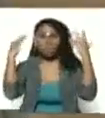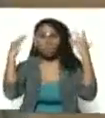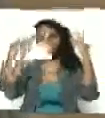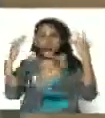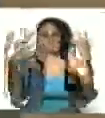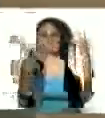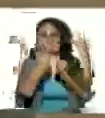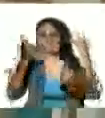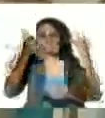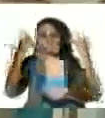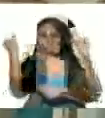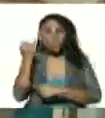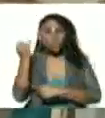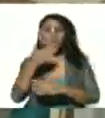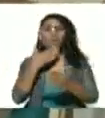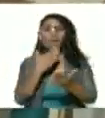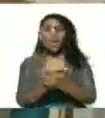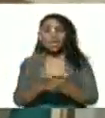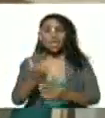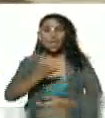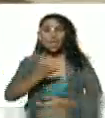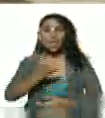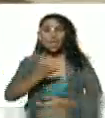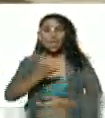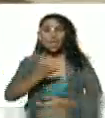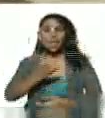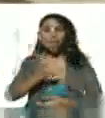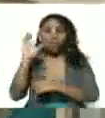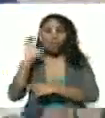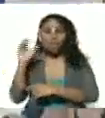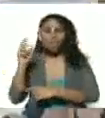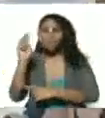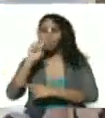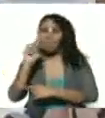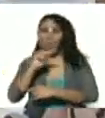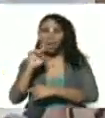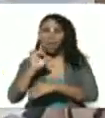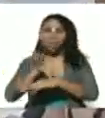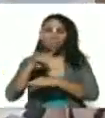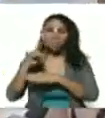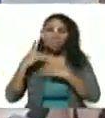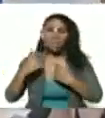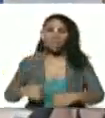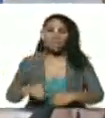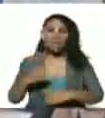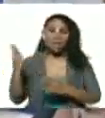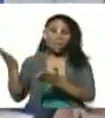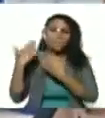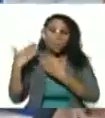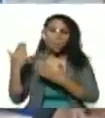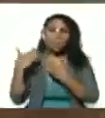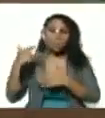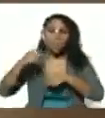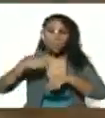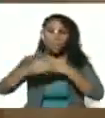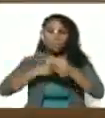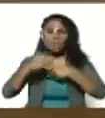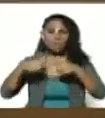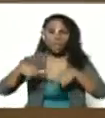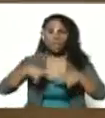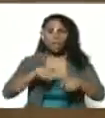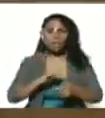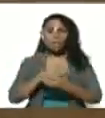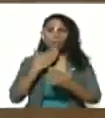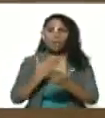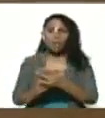y agradecemos a la alcaldesa que nunca ha descansado en darnos el apoyo para condicionar este espacio